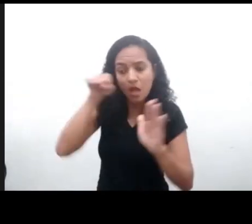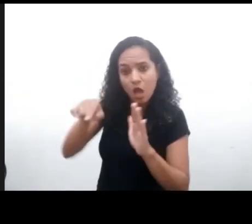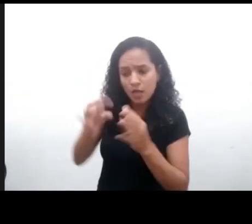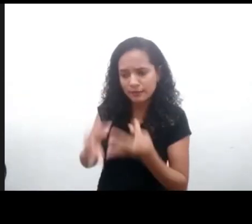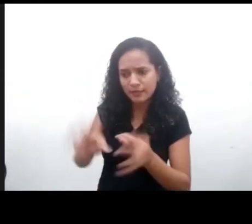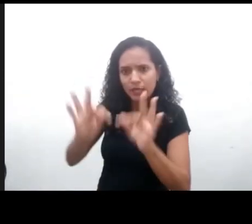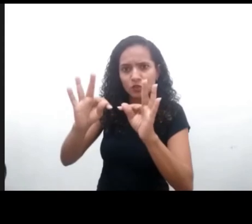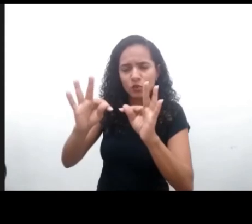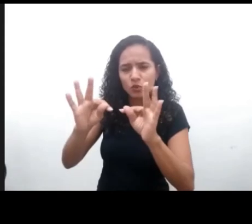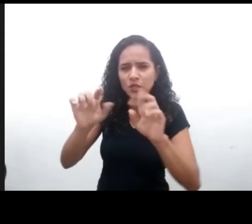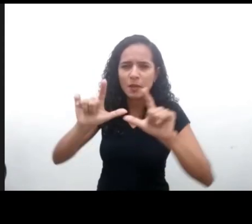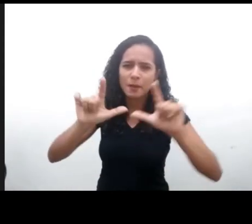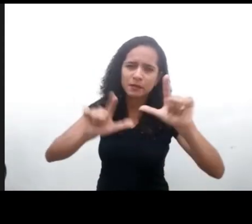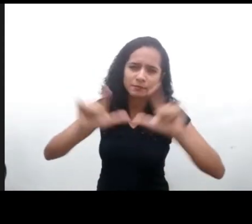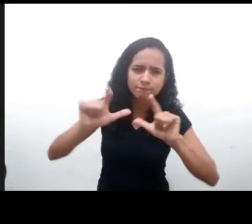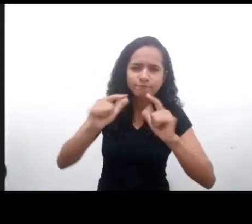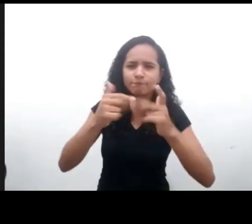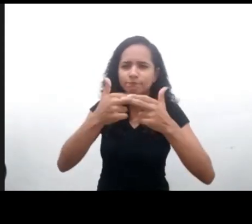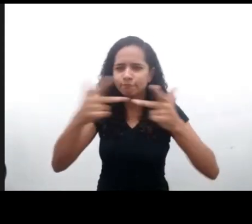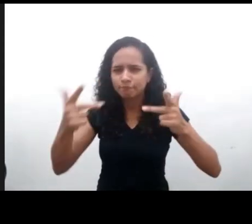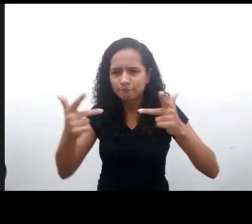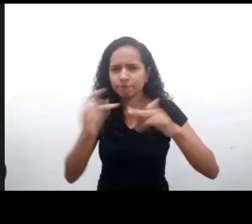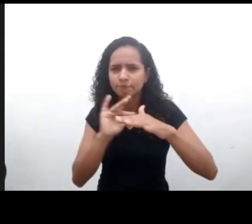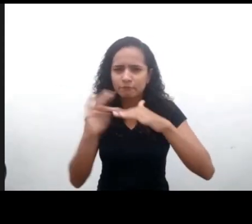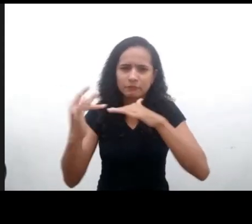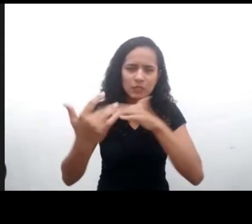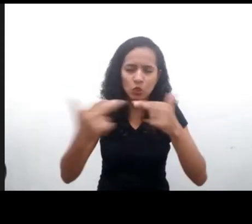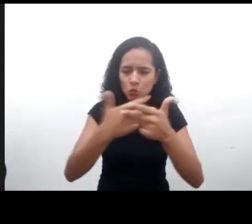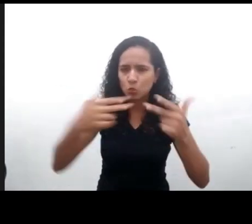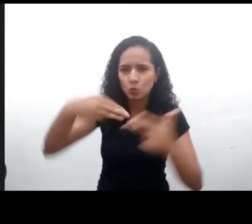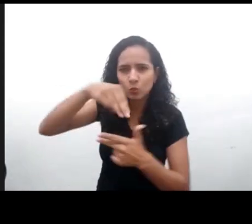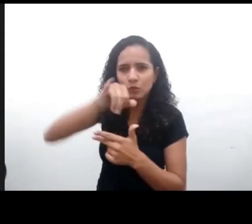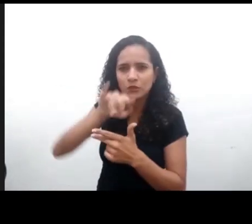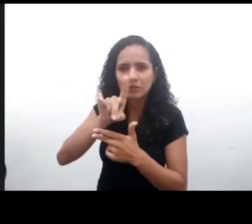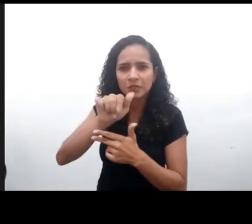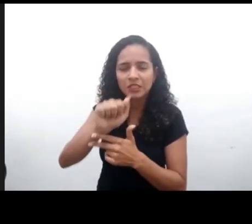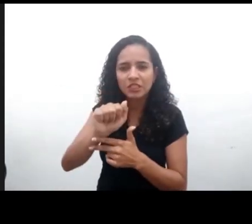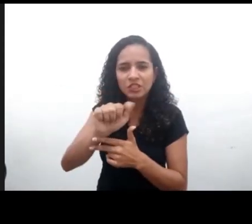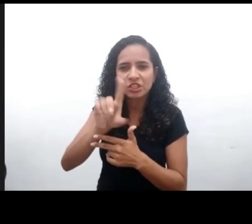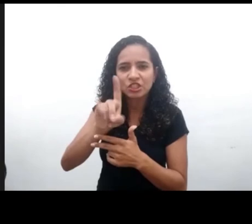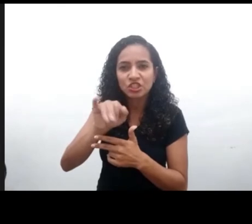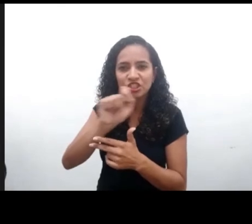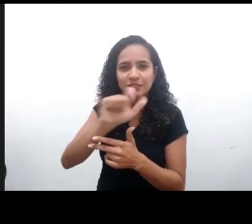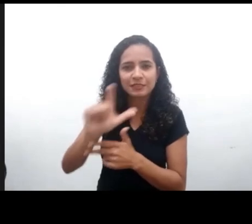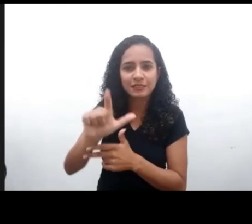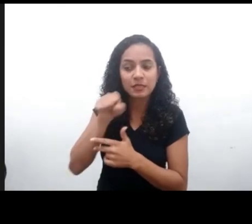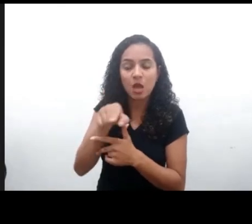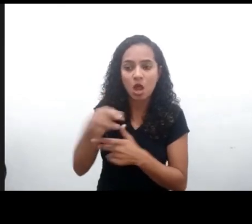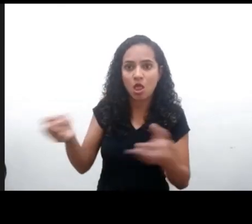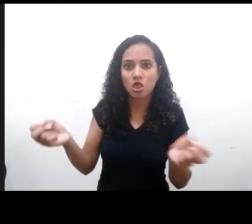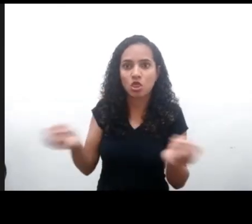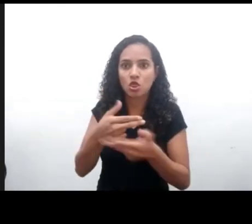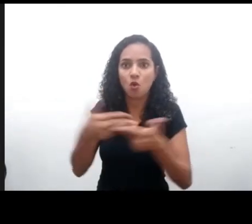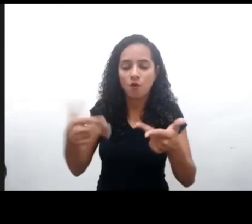medios digitales han cobrado un inusitado protagonismo en lo que tiene que ver con la educación de los niños, de las niñas y los